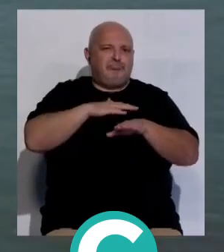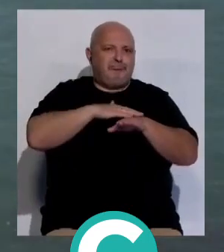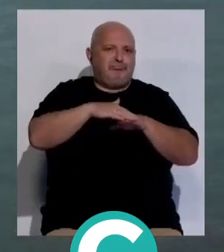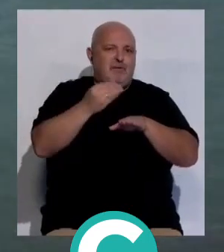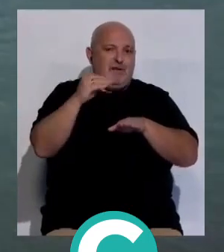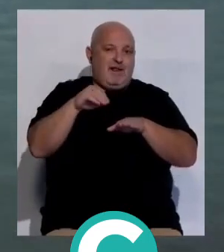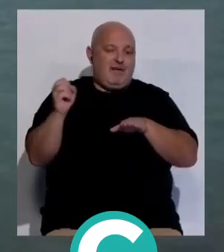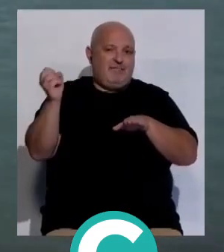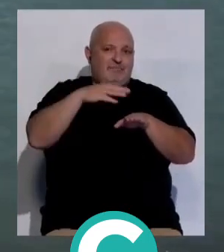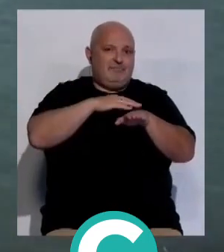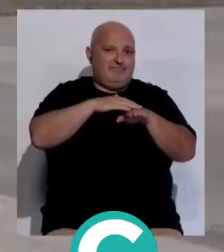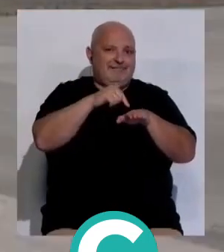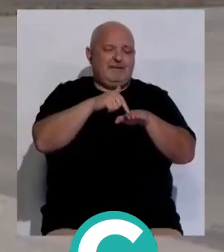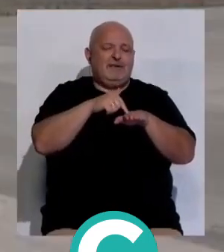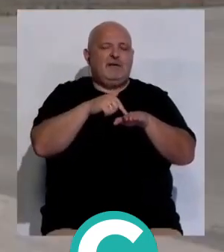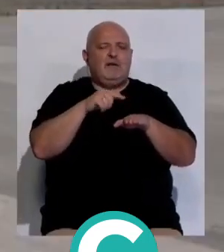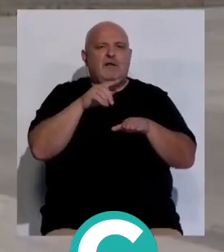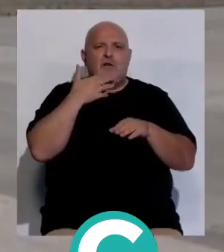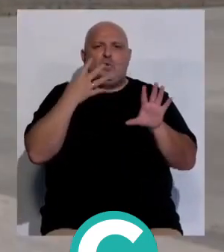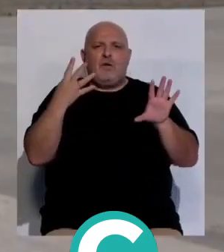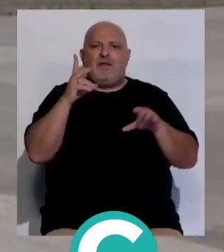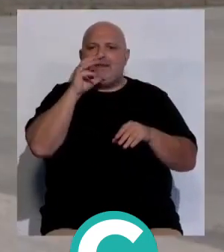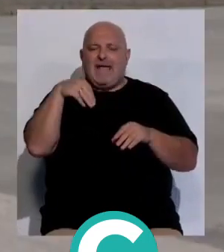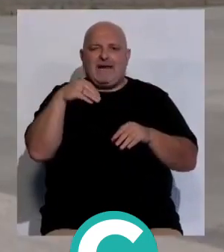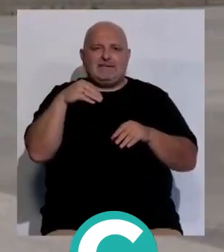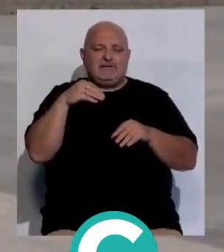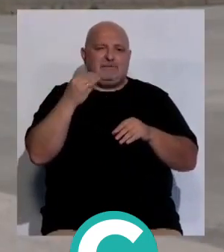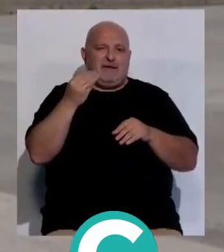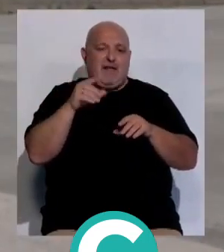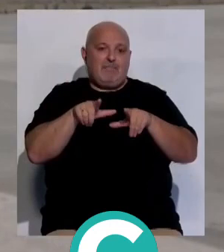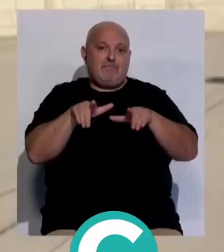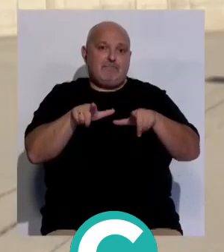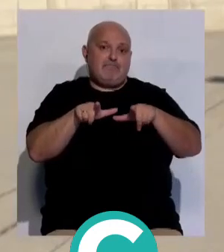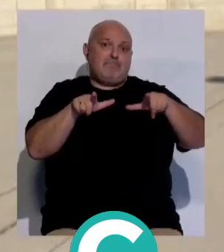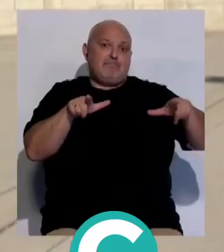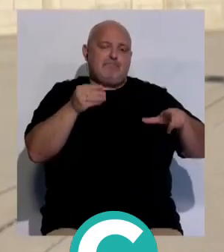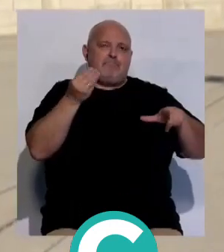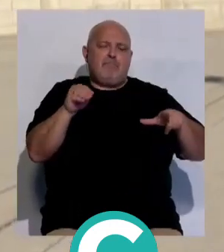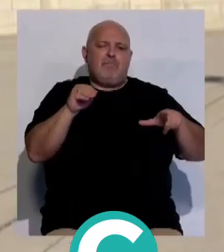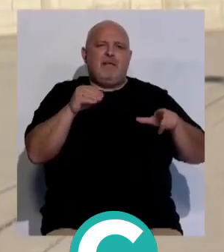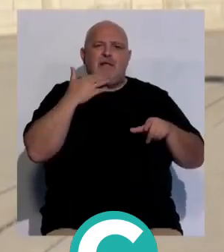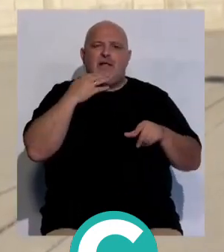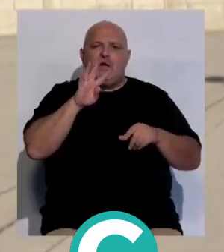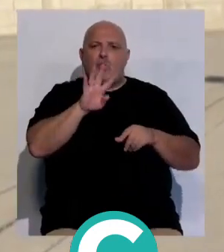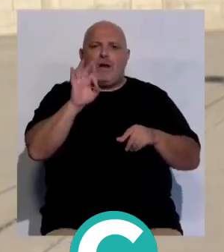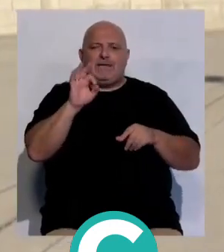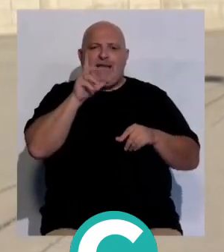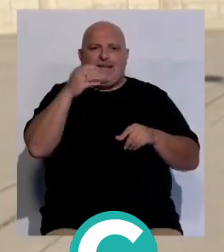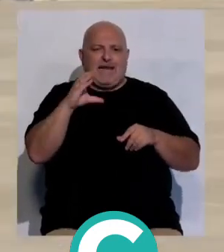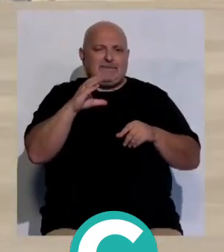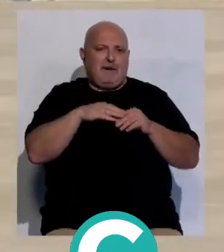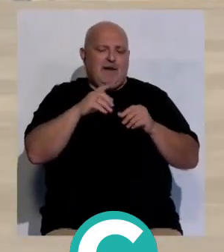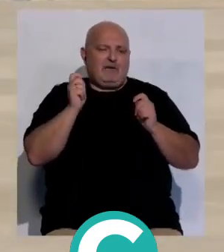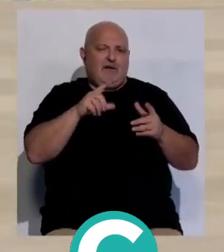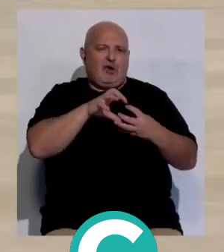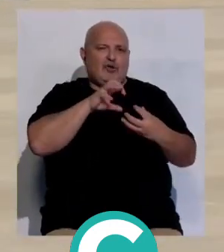aprobado de la canal, incrementando así en unas 9 hectáreas más la esplanada ya existente, hasta alcanzar un total de casi 40 hectáreas para